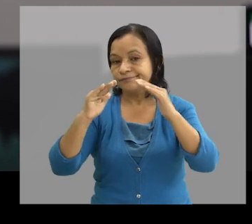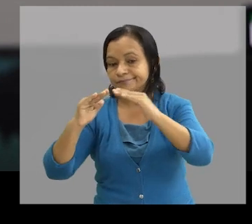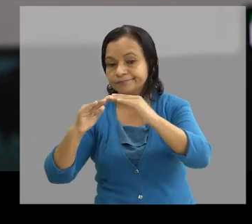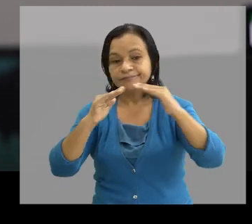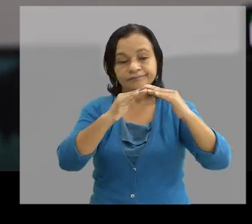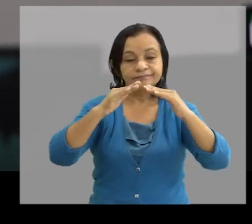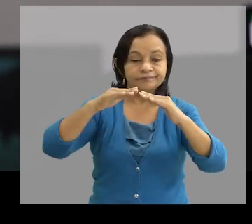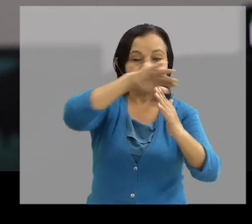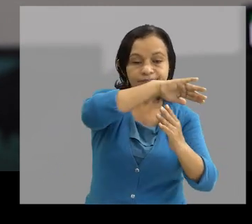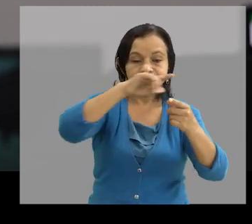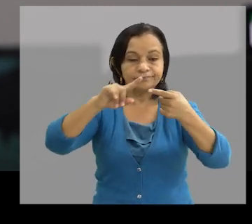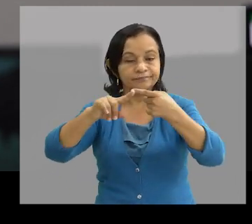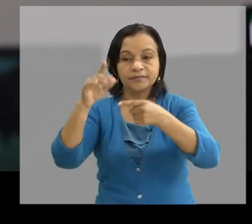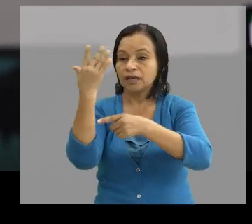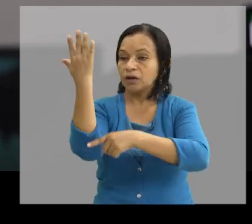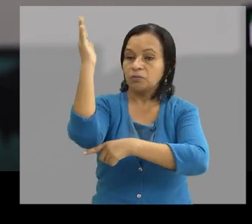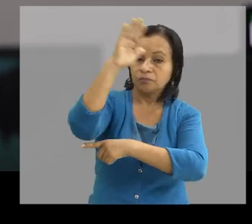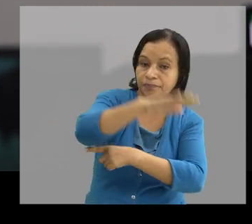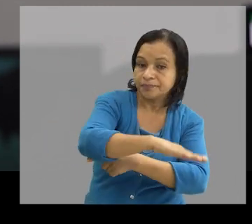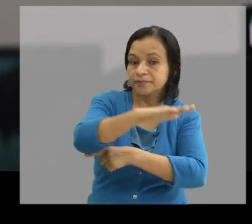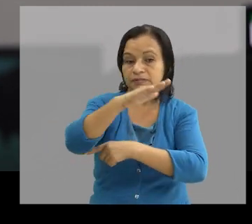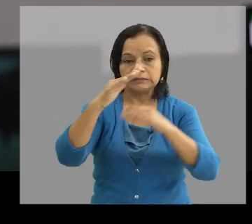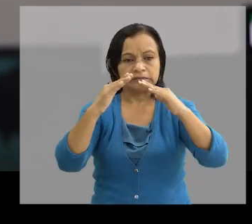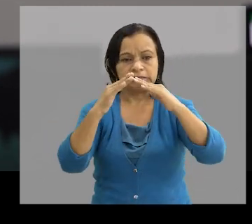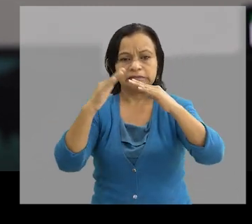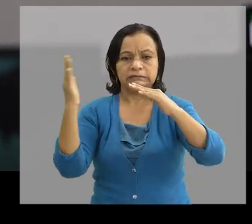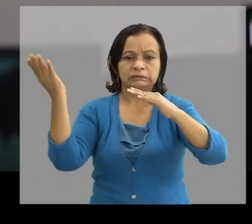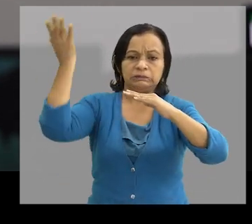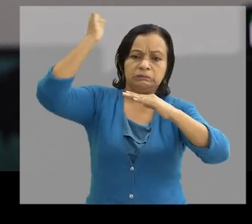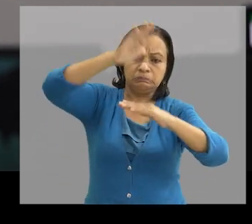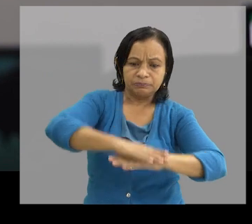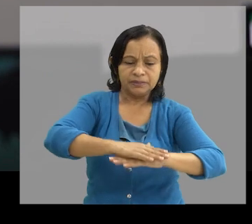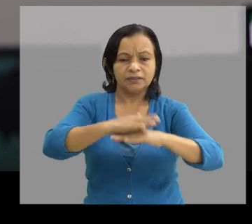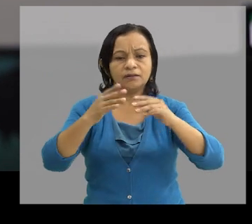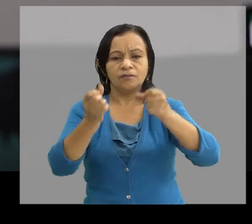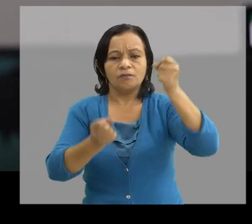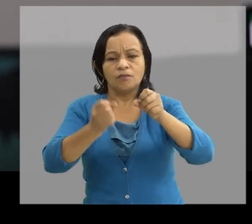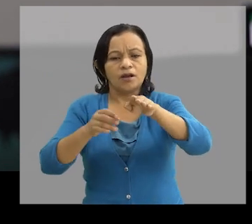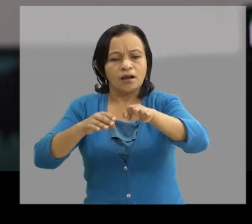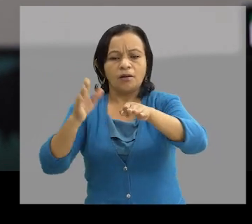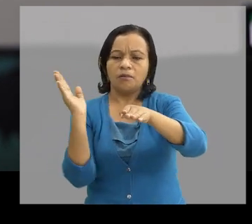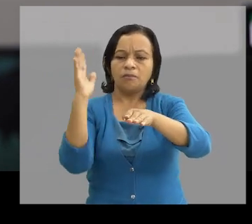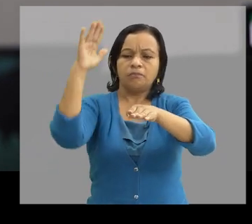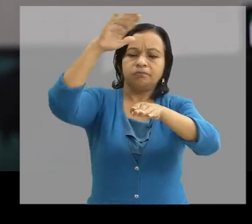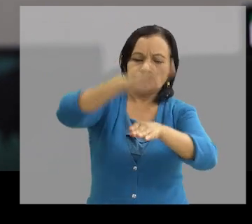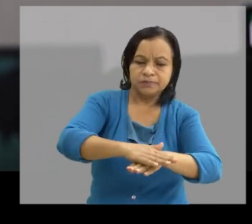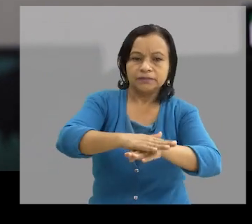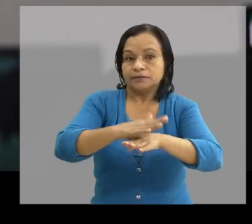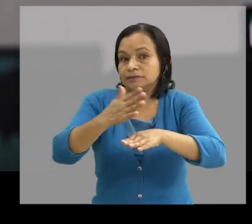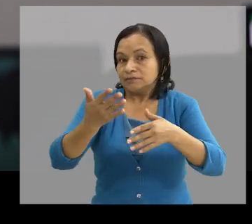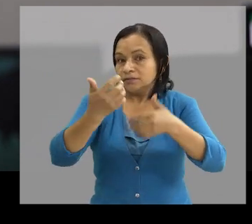techos, algunos árboles que caen de hecho encima de algunas viviendas, vehículos, etc. También es